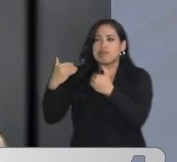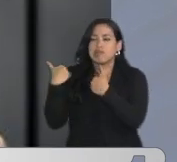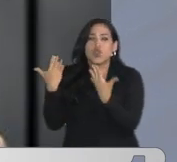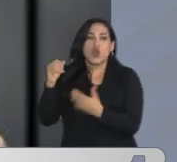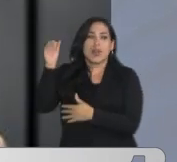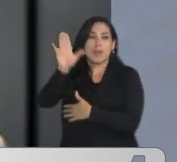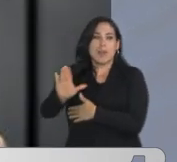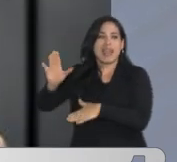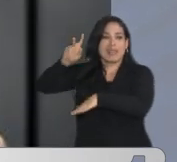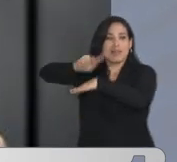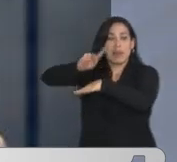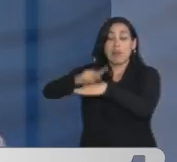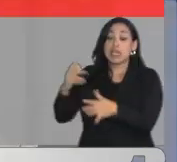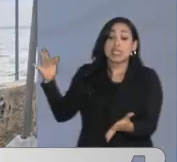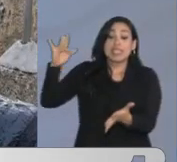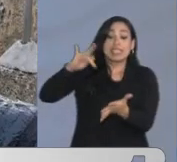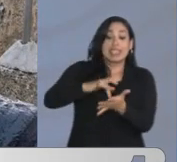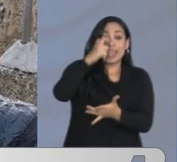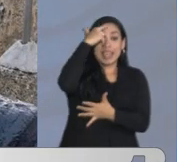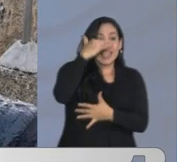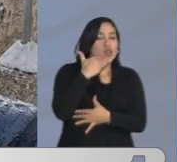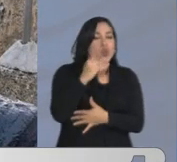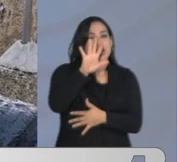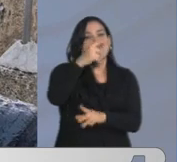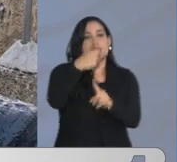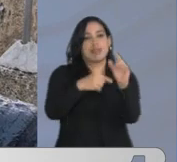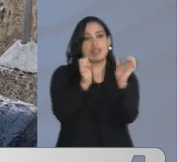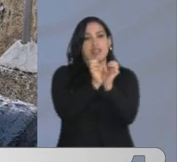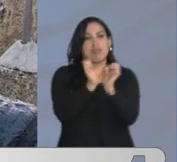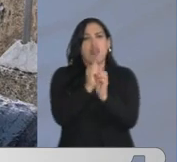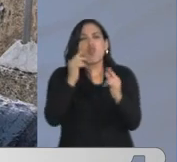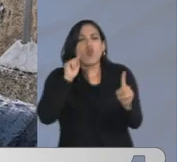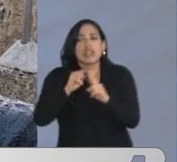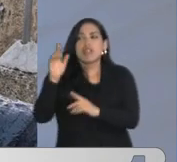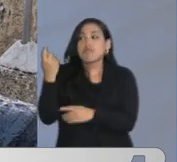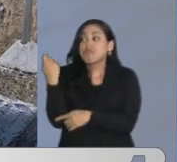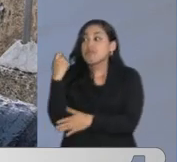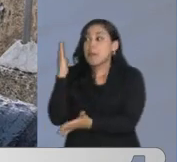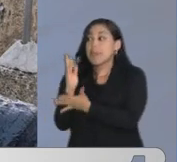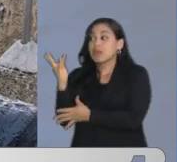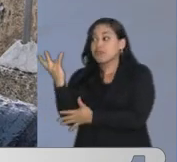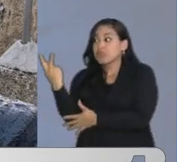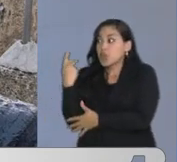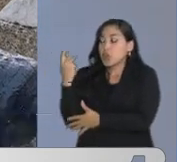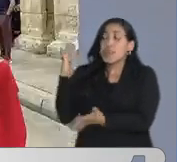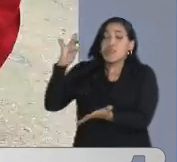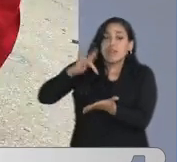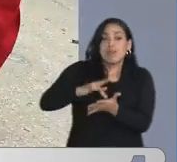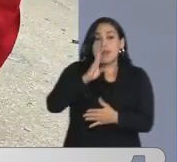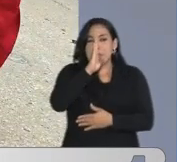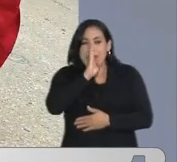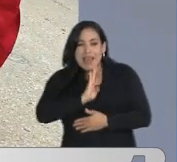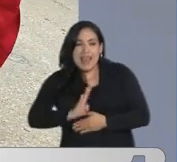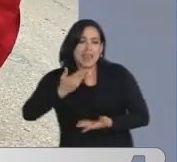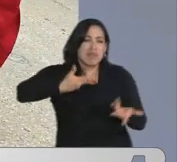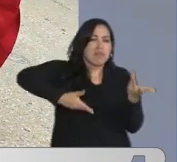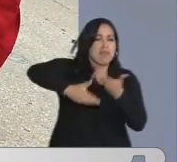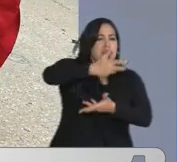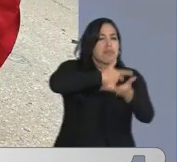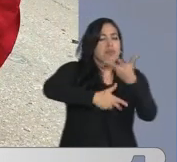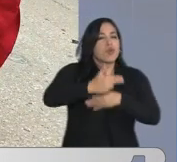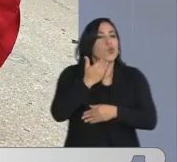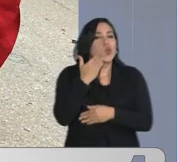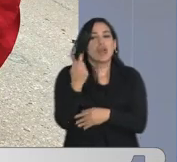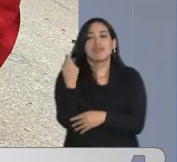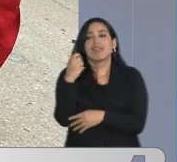Paraguay. Había llegado a Cartagena el pasado 5 de mayo para pasar la luna de mil con su esposa, la periodista Claudia Aguilera, con quien contrajo